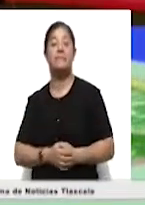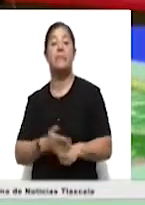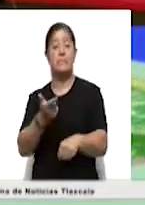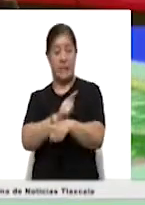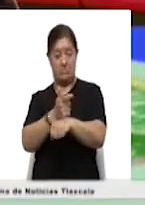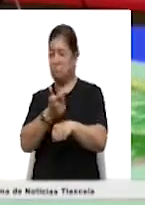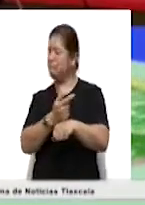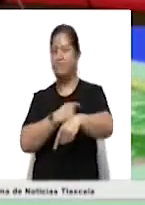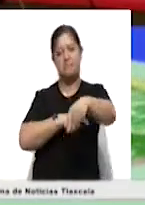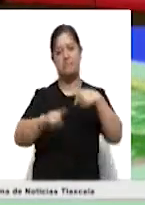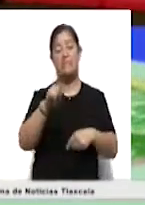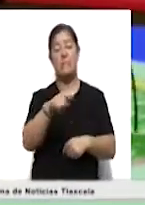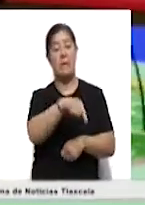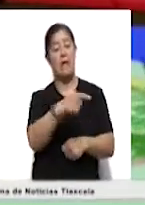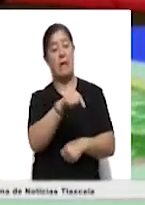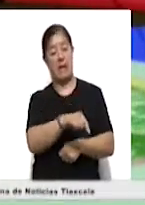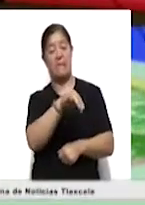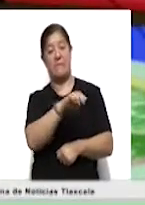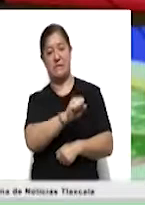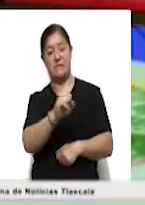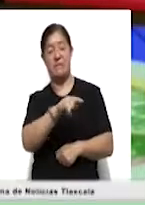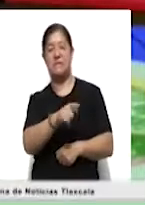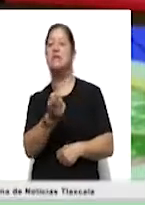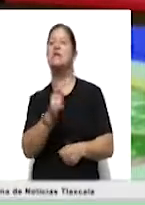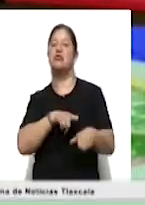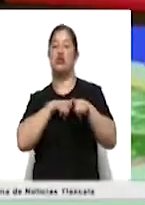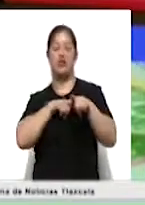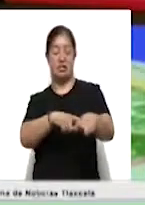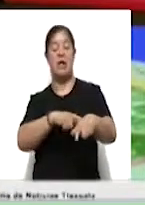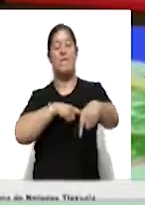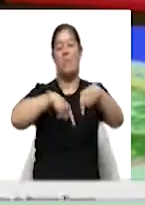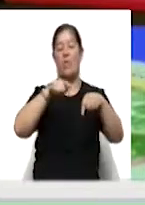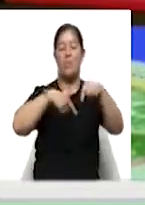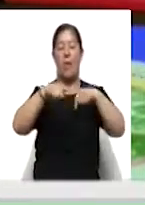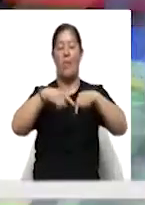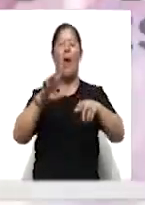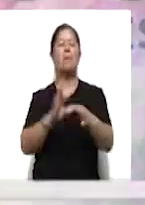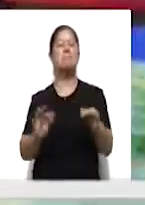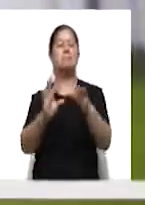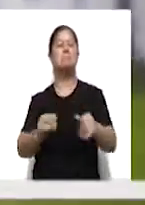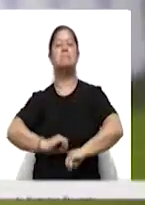jugador argentino sigue sumando marcas a su cuenta personal deportiva. Aquí los detalles.